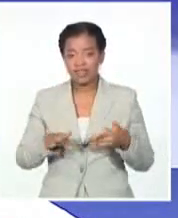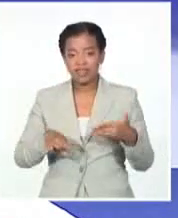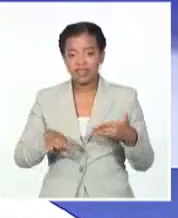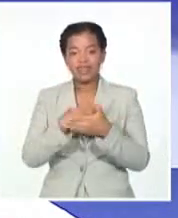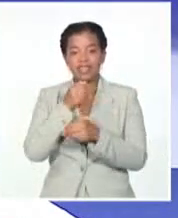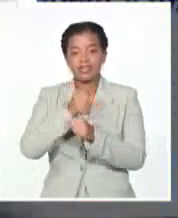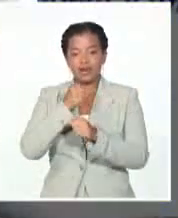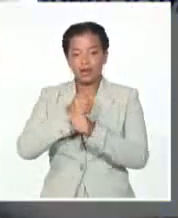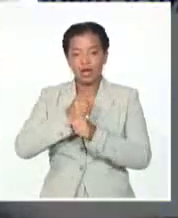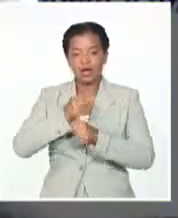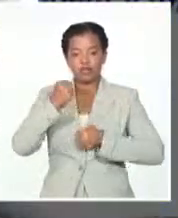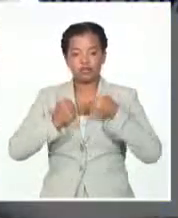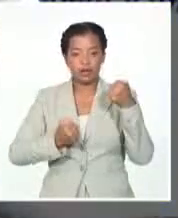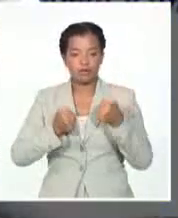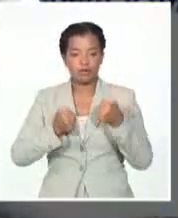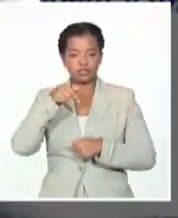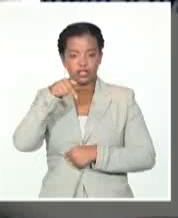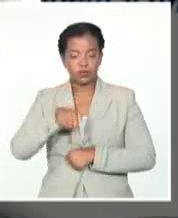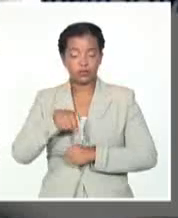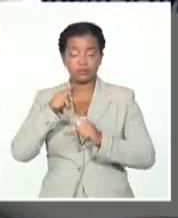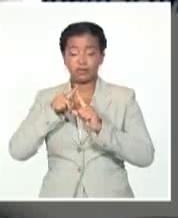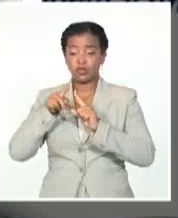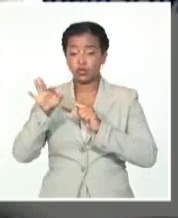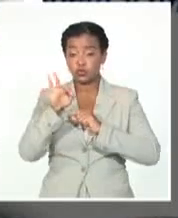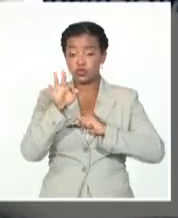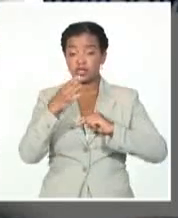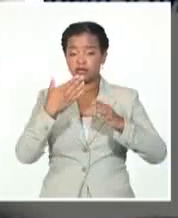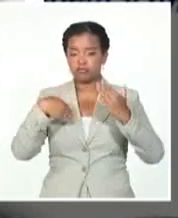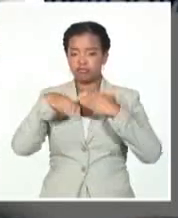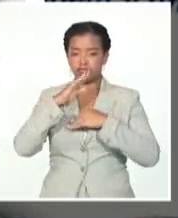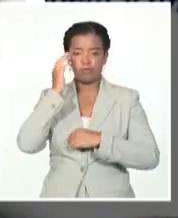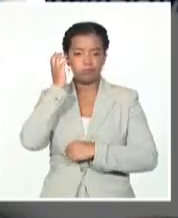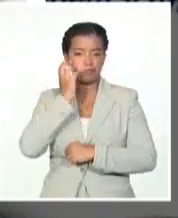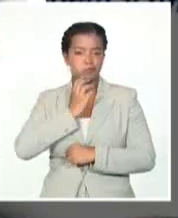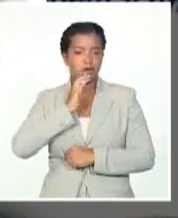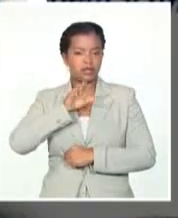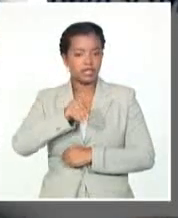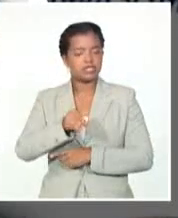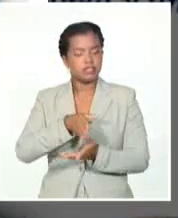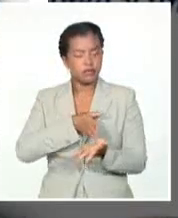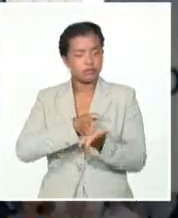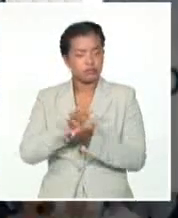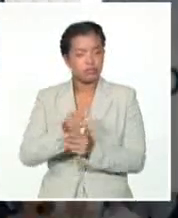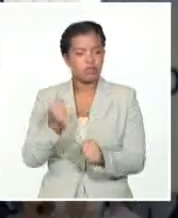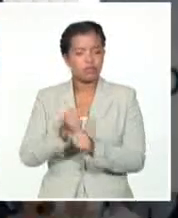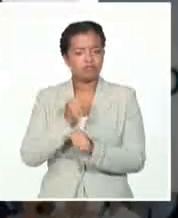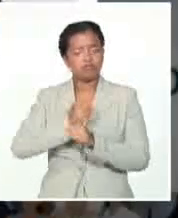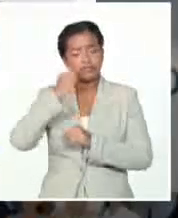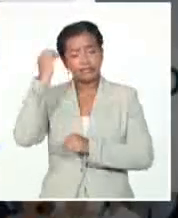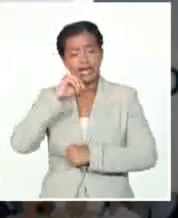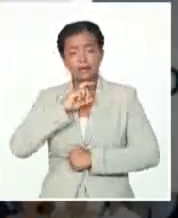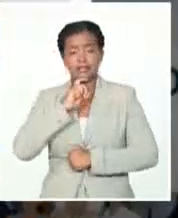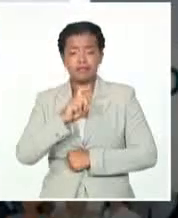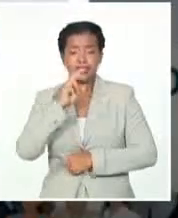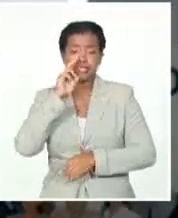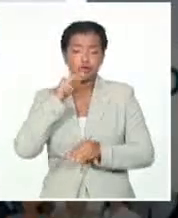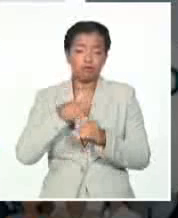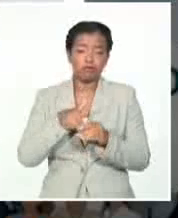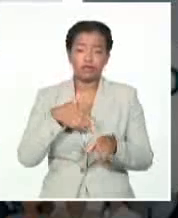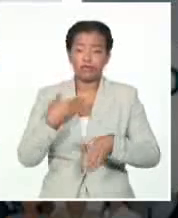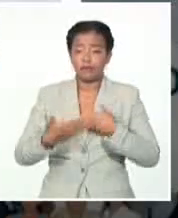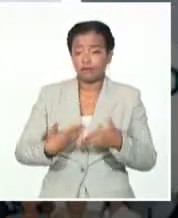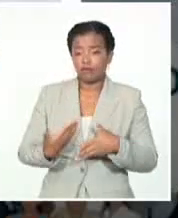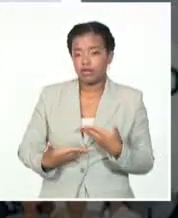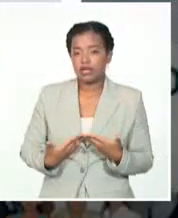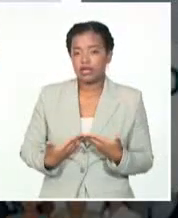del Transporte. En Twitter, Marrero Cruz los instó a continuar en el desempeño de su labor, pese a los retos que imponen los actuales escenarios, con la